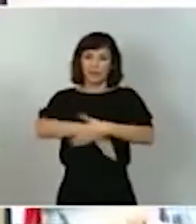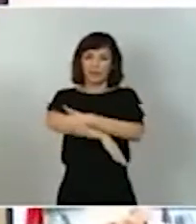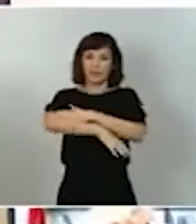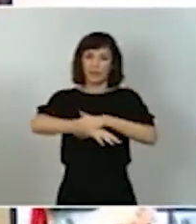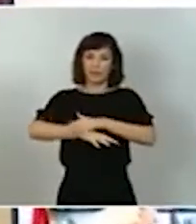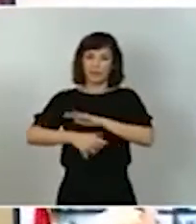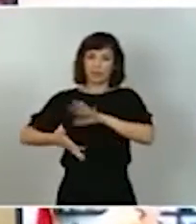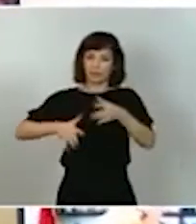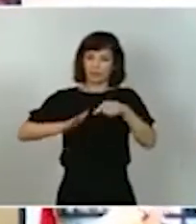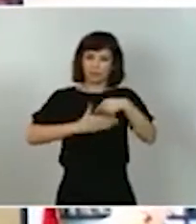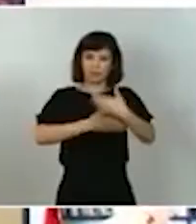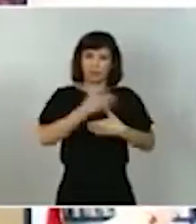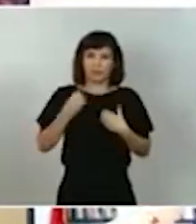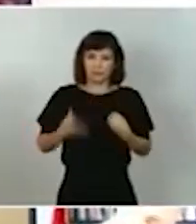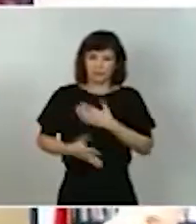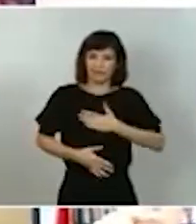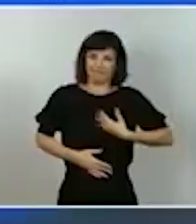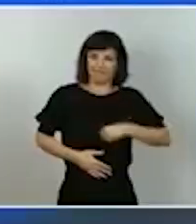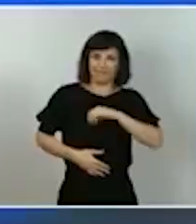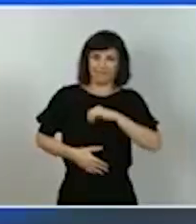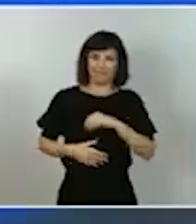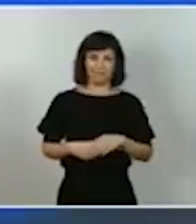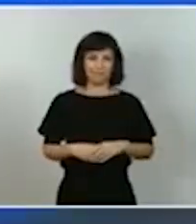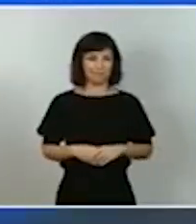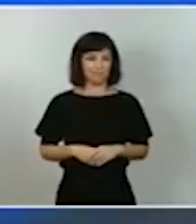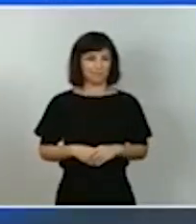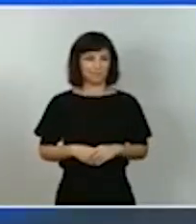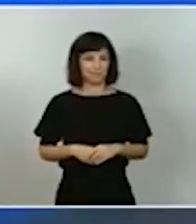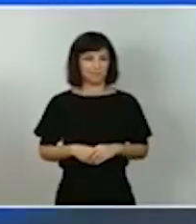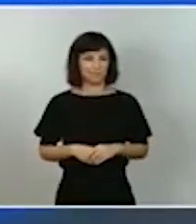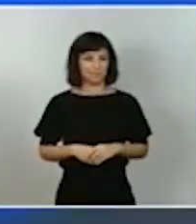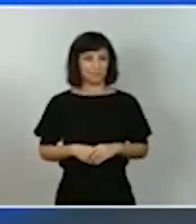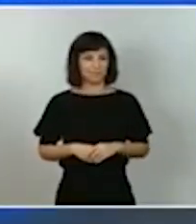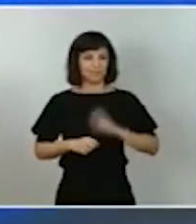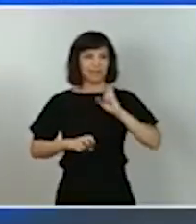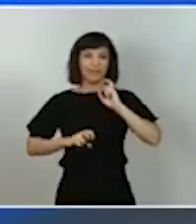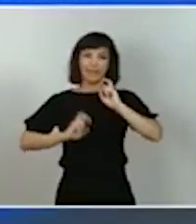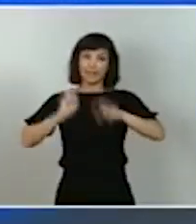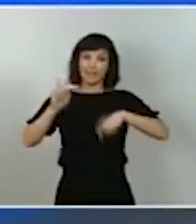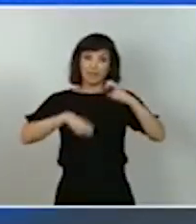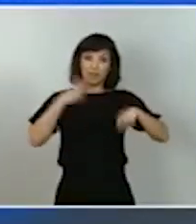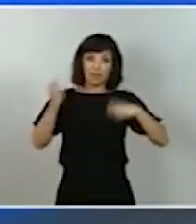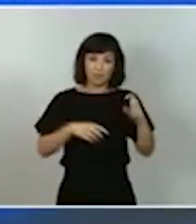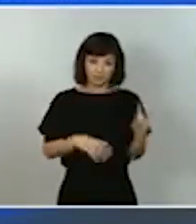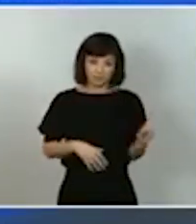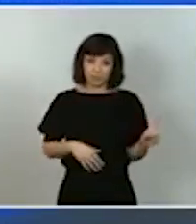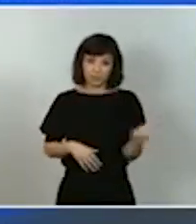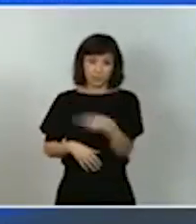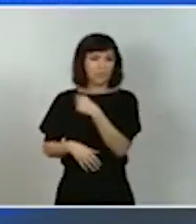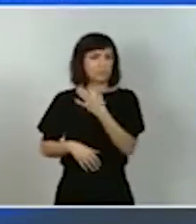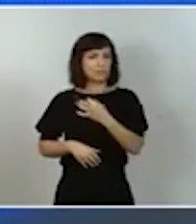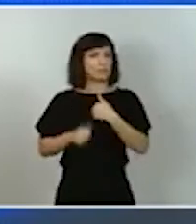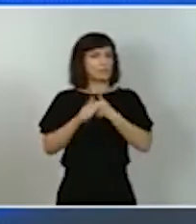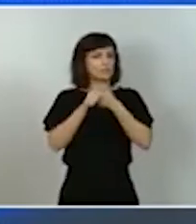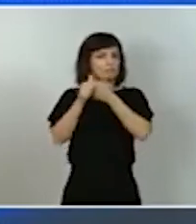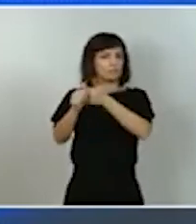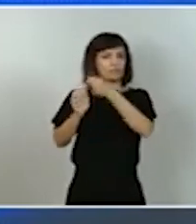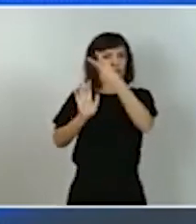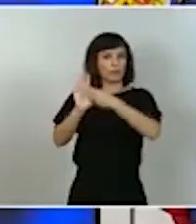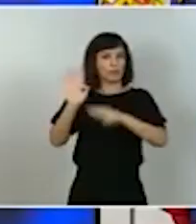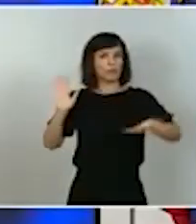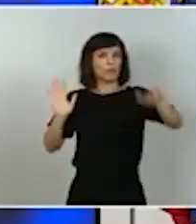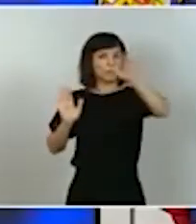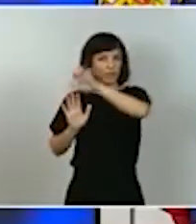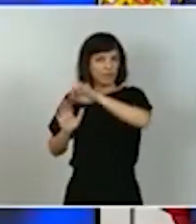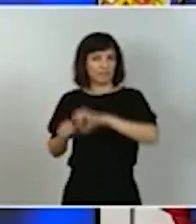aspira y tiene nuestro país todas estas reformas se van a hacer siempre conforme a la normativa europea y